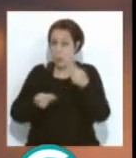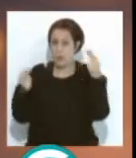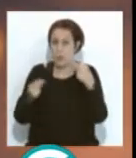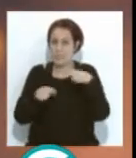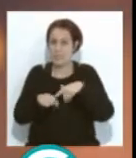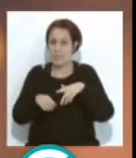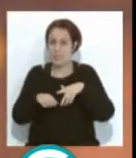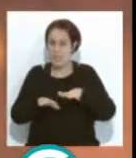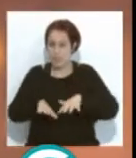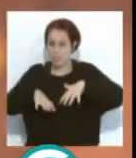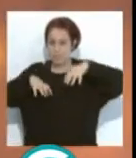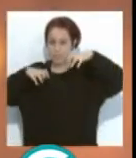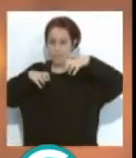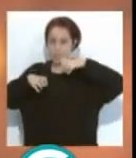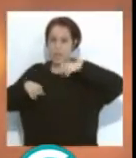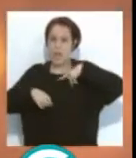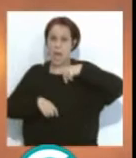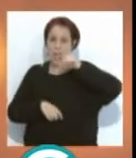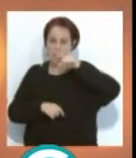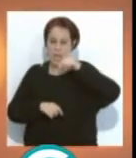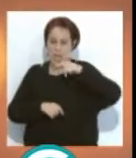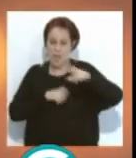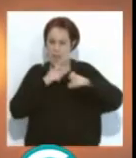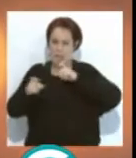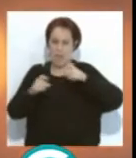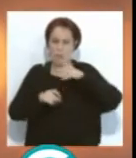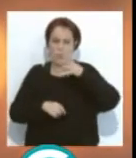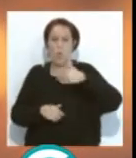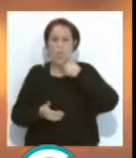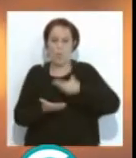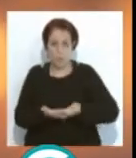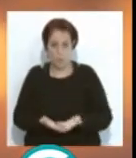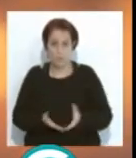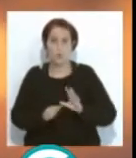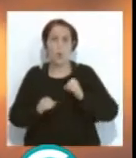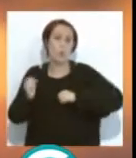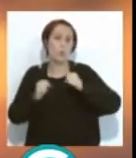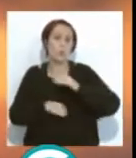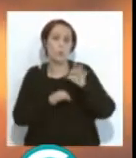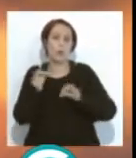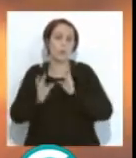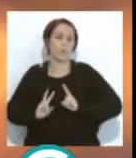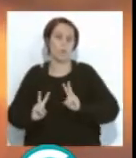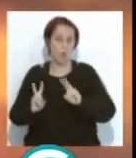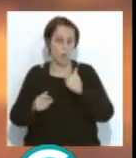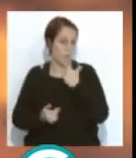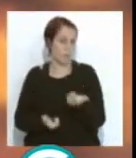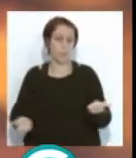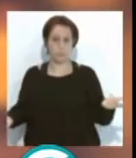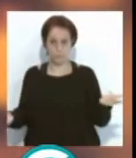gallinero que replica una actuación porque se aburre o porque... Es que el concurso es un órgano vivo, por decirlo así, y